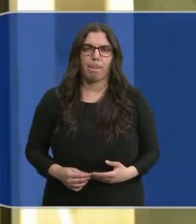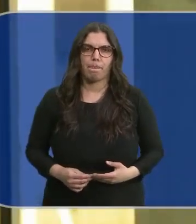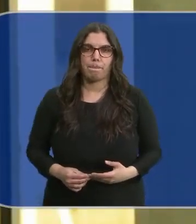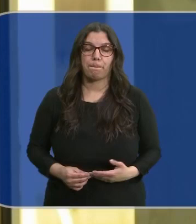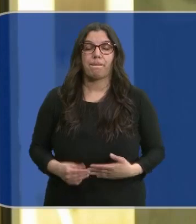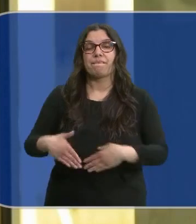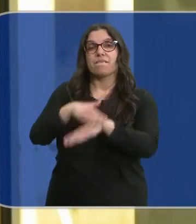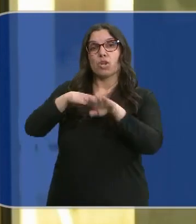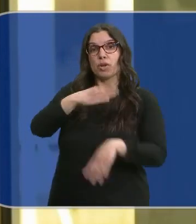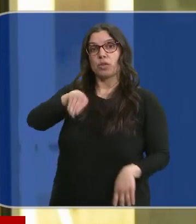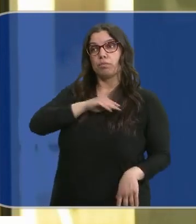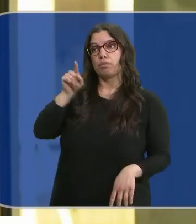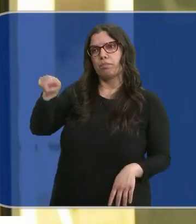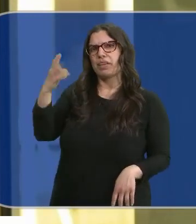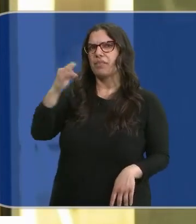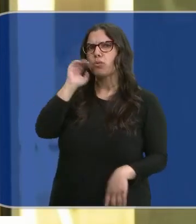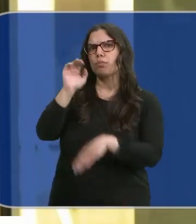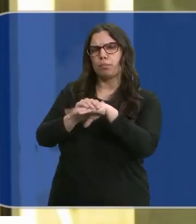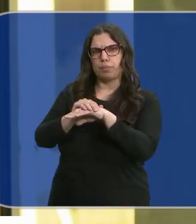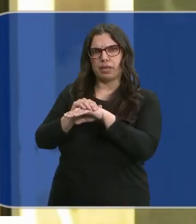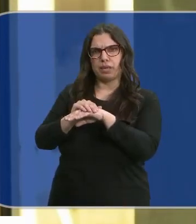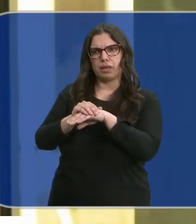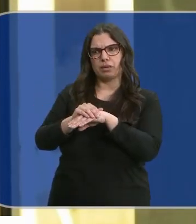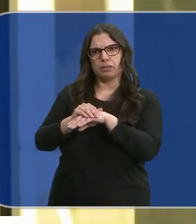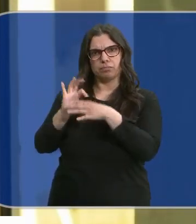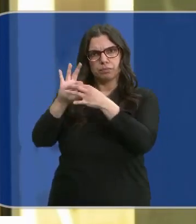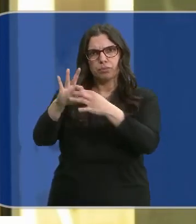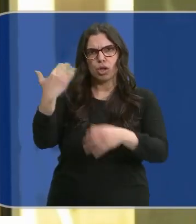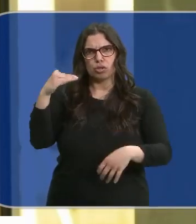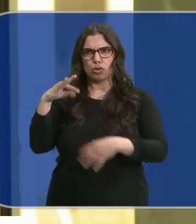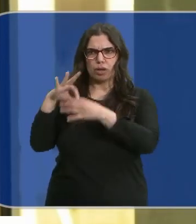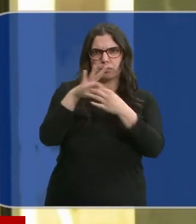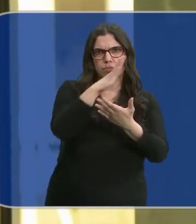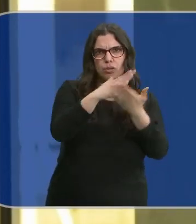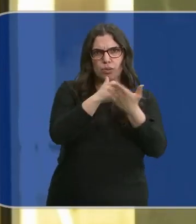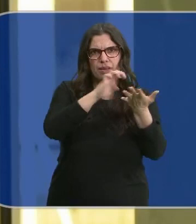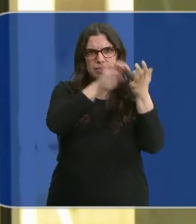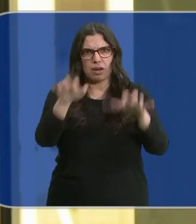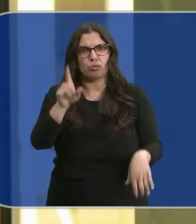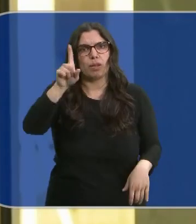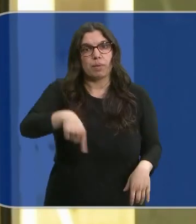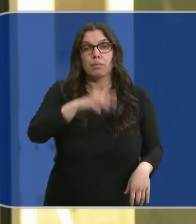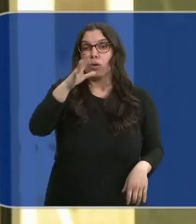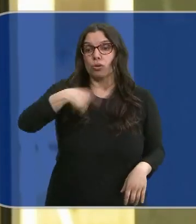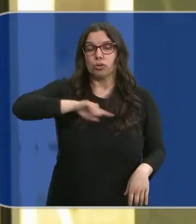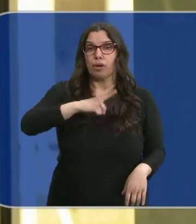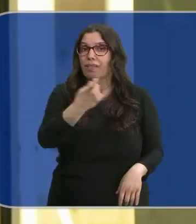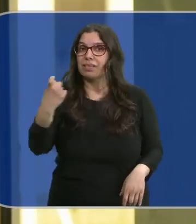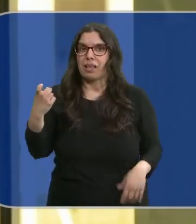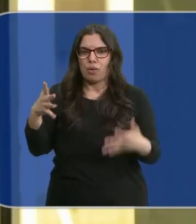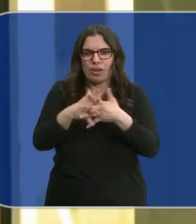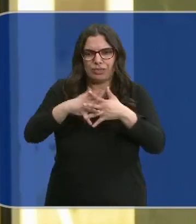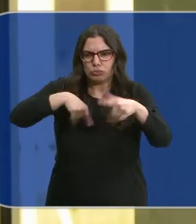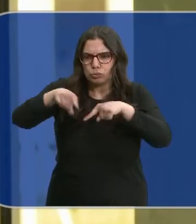El gobierno de España también cumpla con Soria y con la comunidad autónoma, con Castilla y León, porque necesitamos